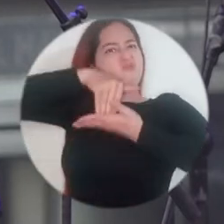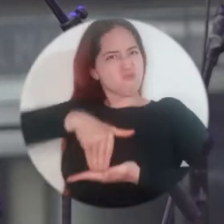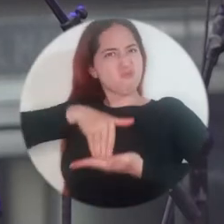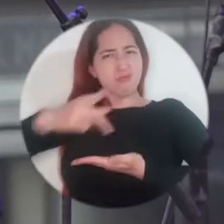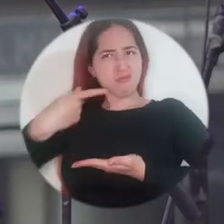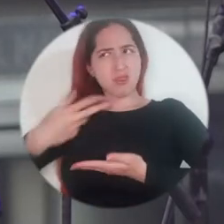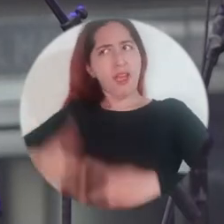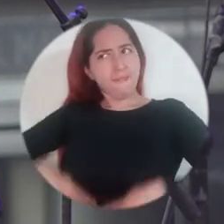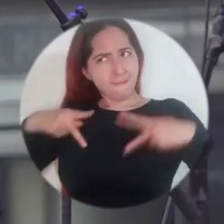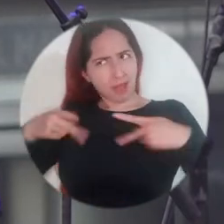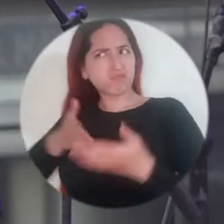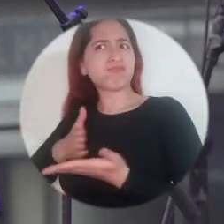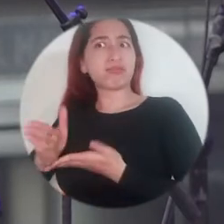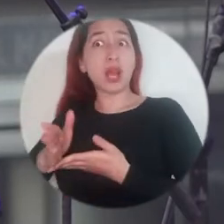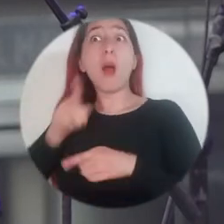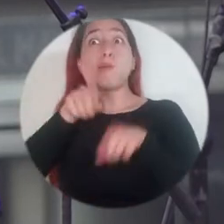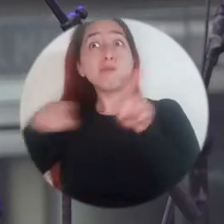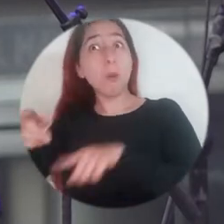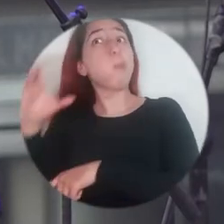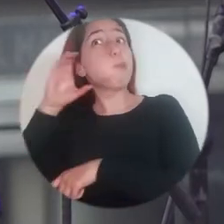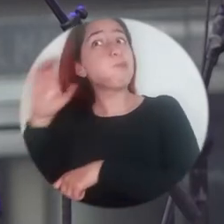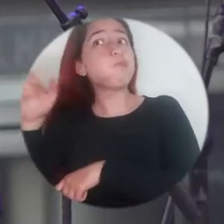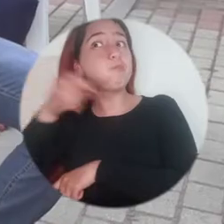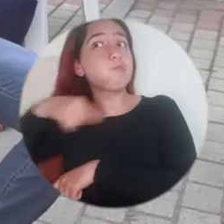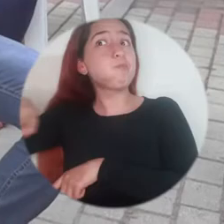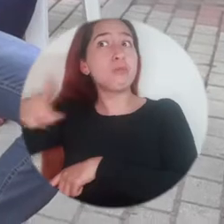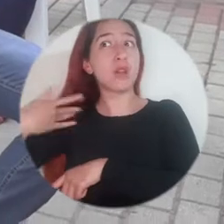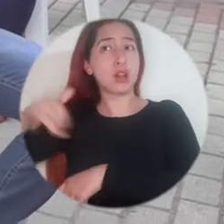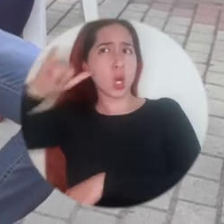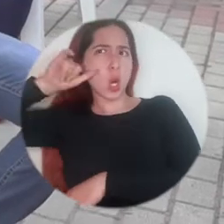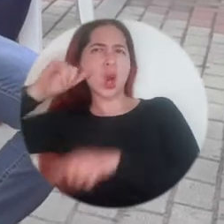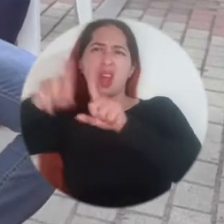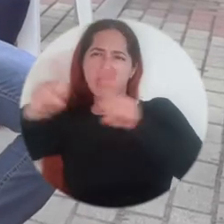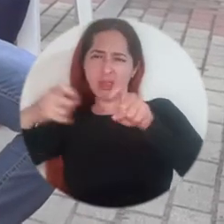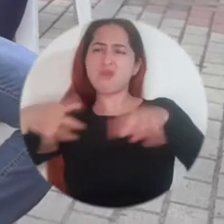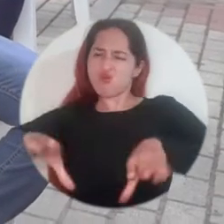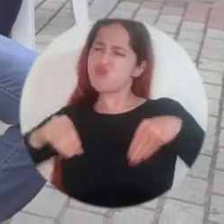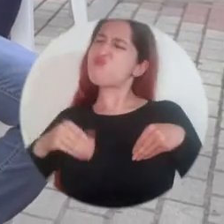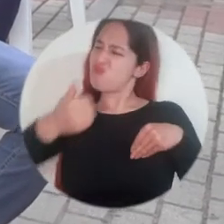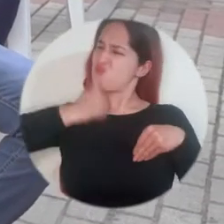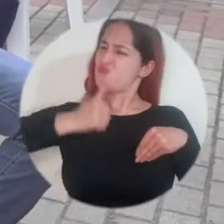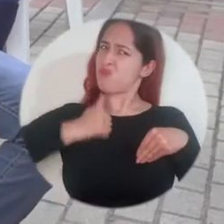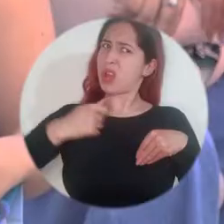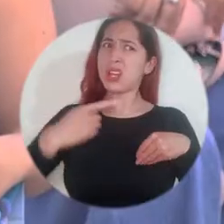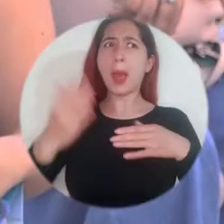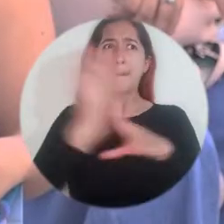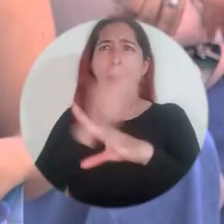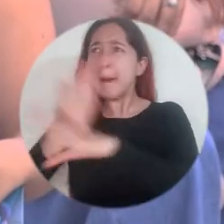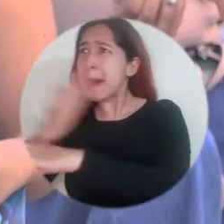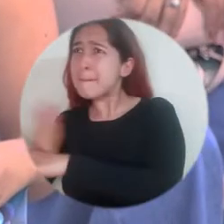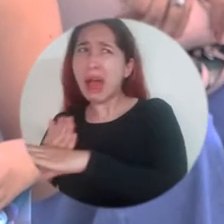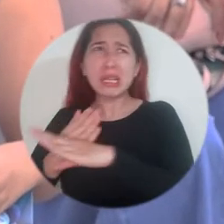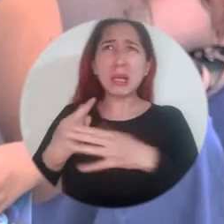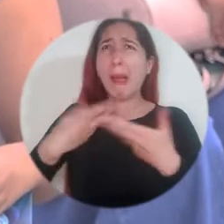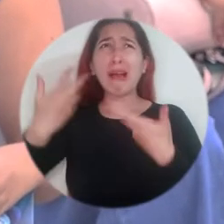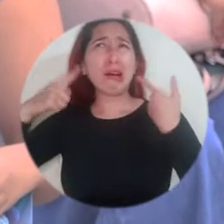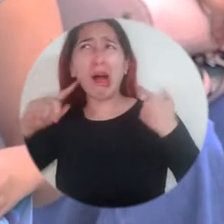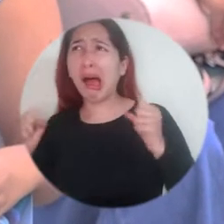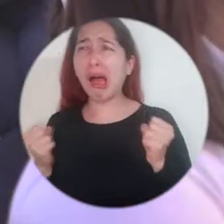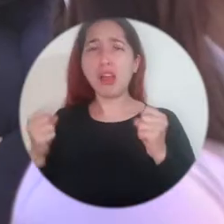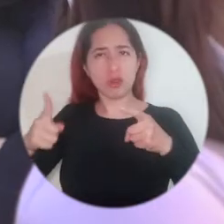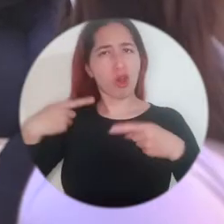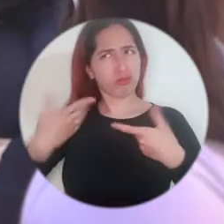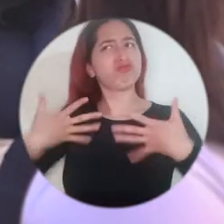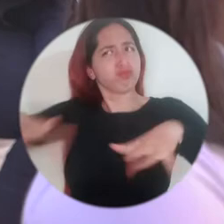es pararse y hacerle frente a la vida. Hoy los psicólogos hablan de resiliencia. Y es la capacidad del ser humano para hacer frente a las adversidades de la vida.